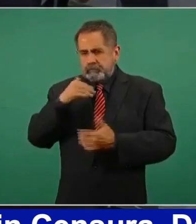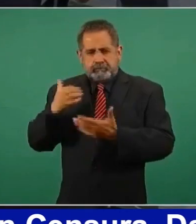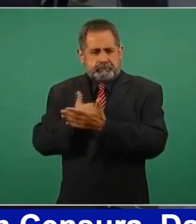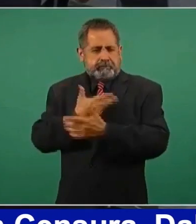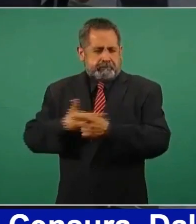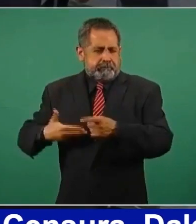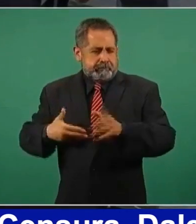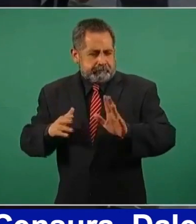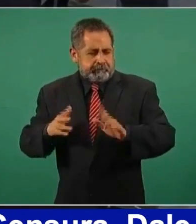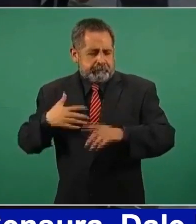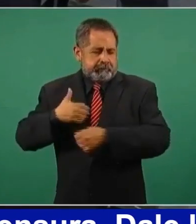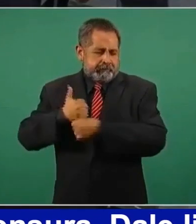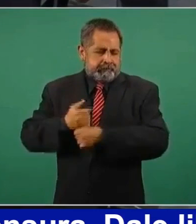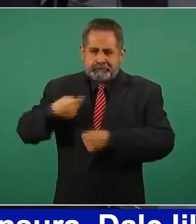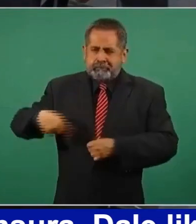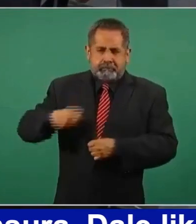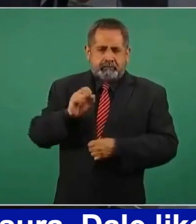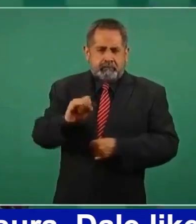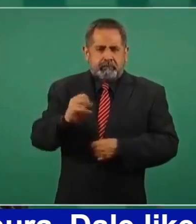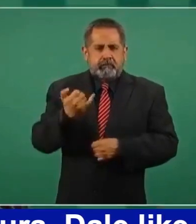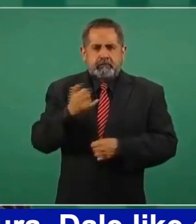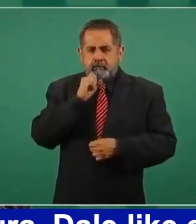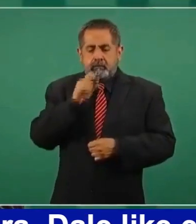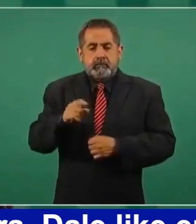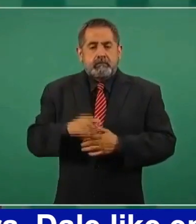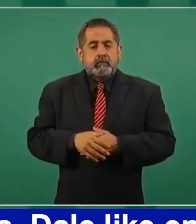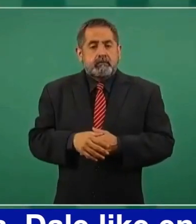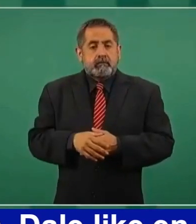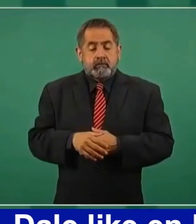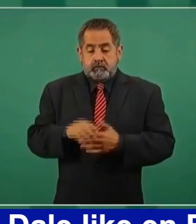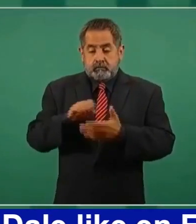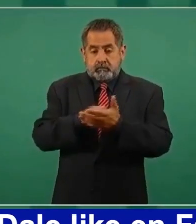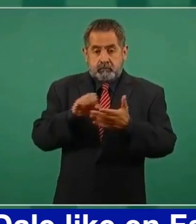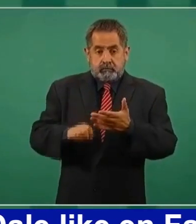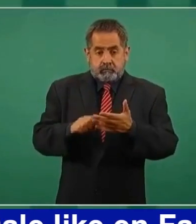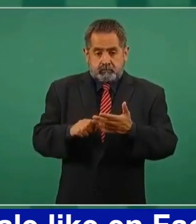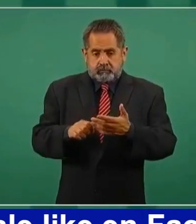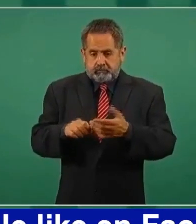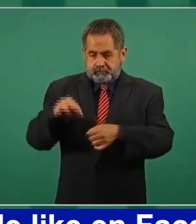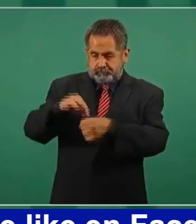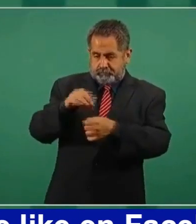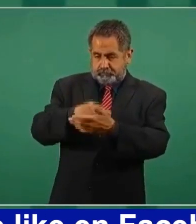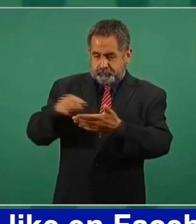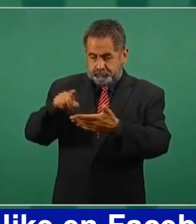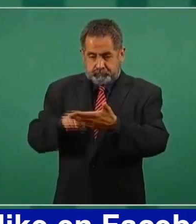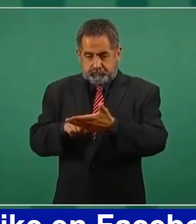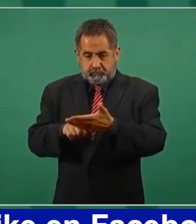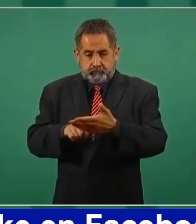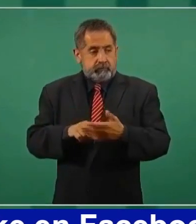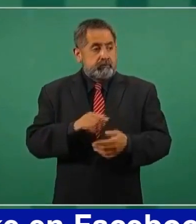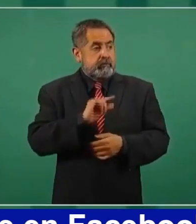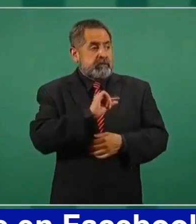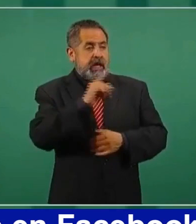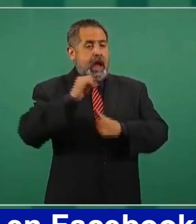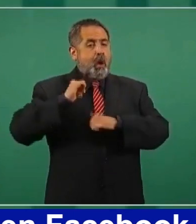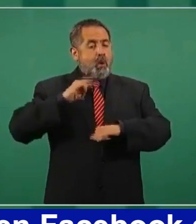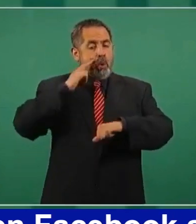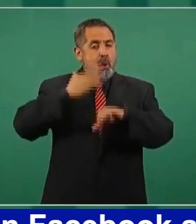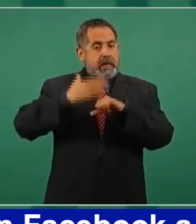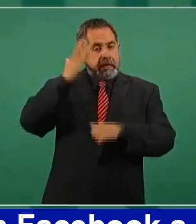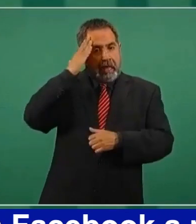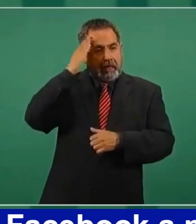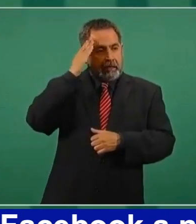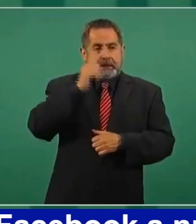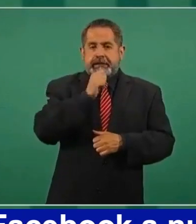de que todavía no se calificaba una elección por la autoridad competente